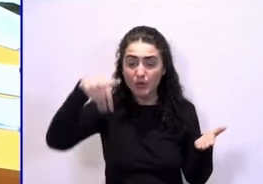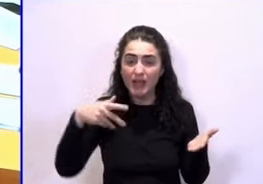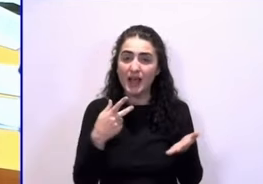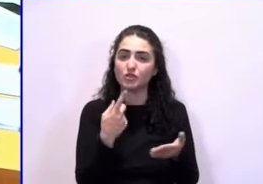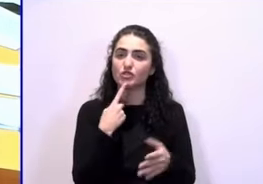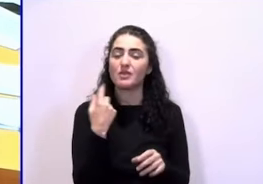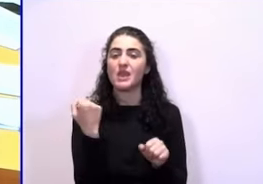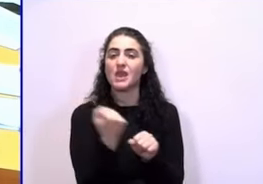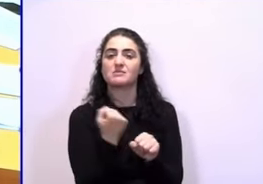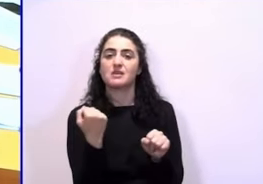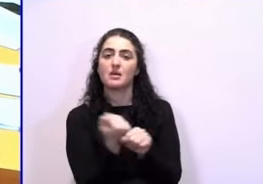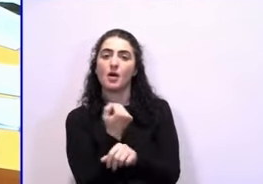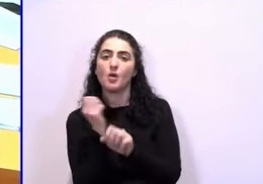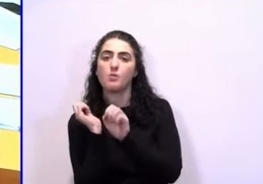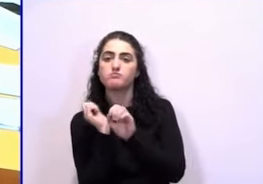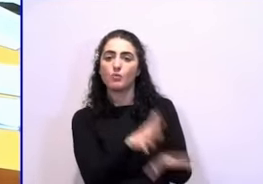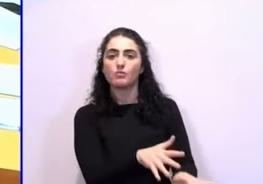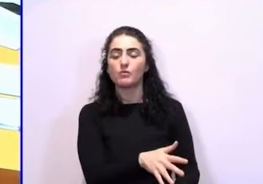trabajo